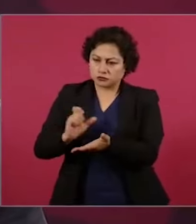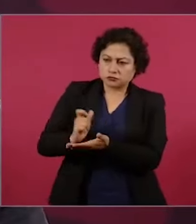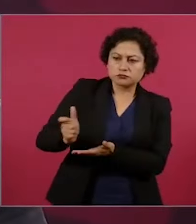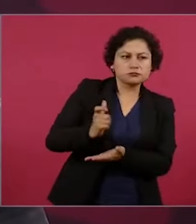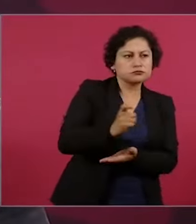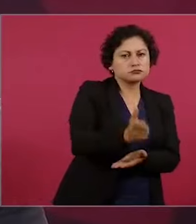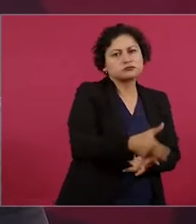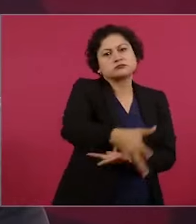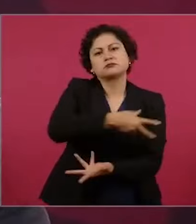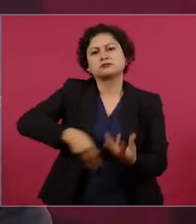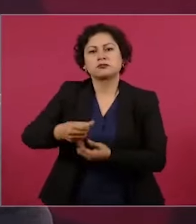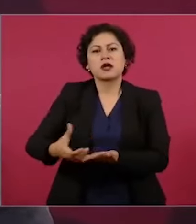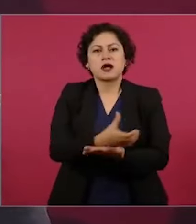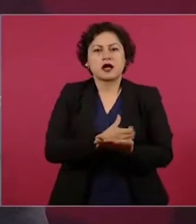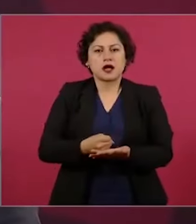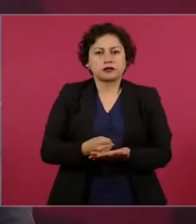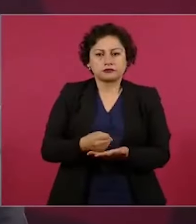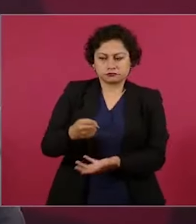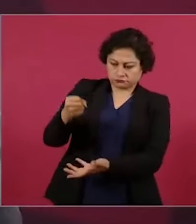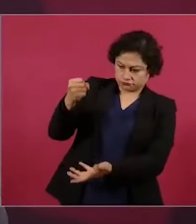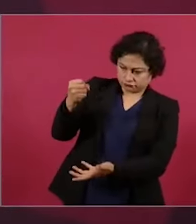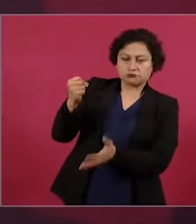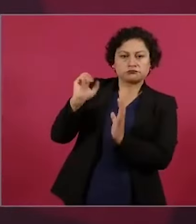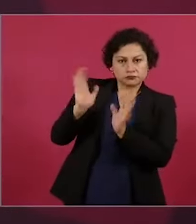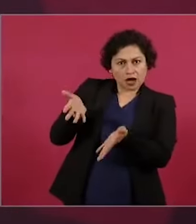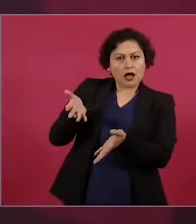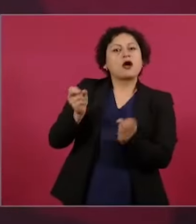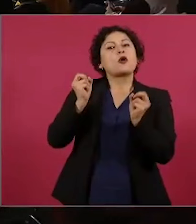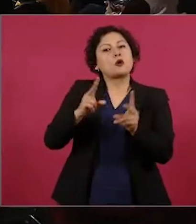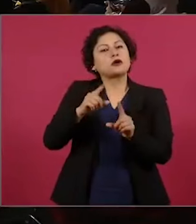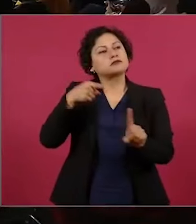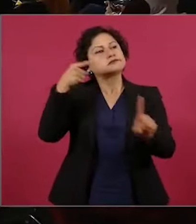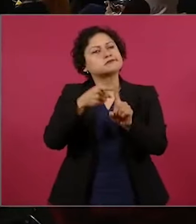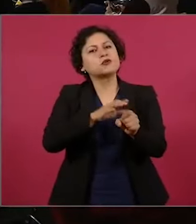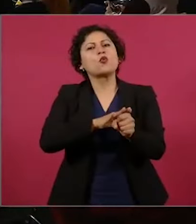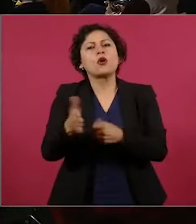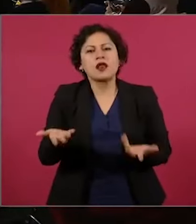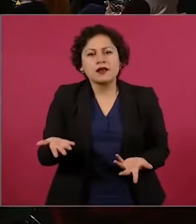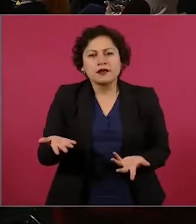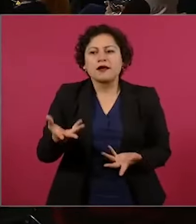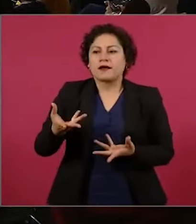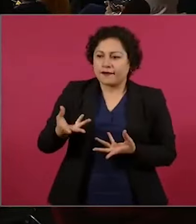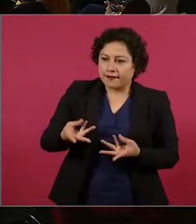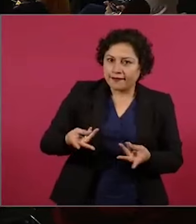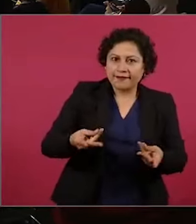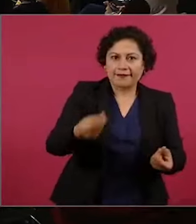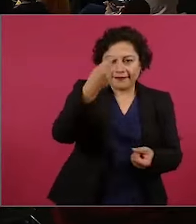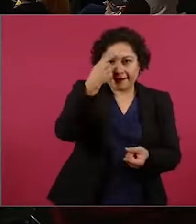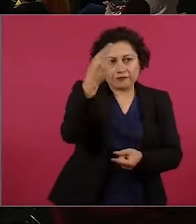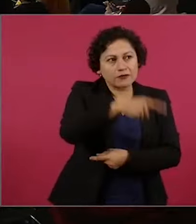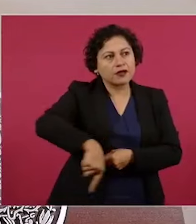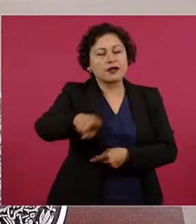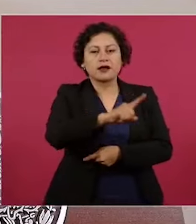¿por qué no podemos invertir en lo que está hecho el fondo? ¿Cuál es el objetivo del Infonavit? Dar vivienda a los trabajadores, ofrecer